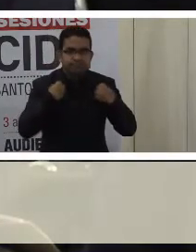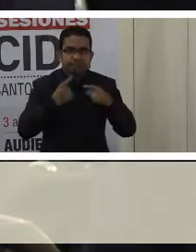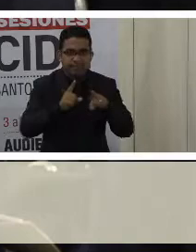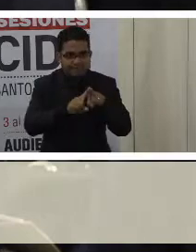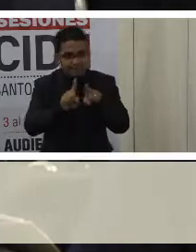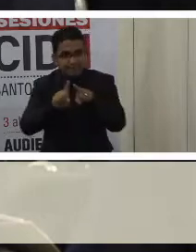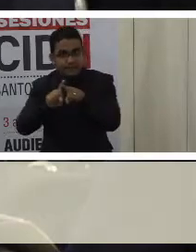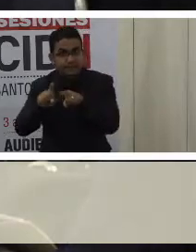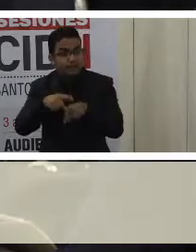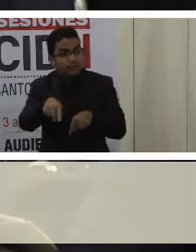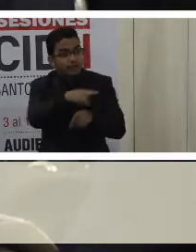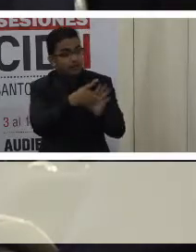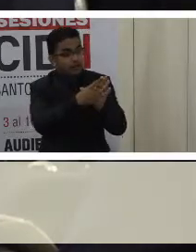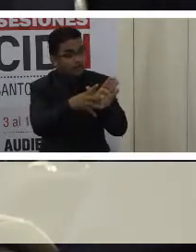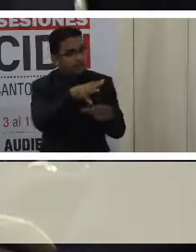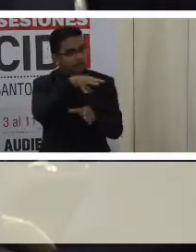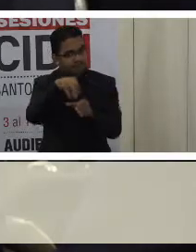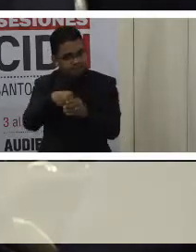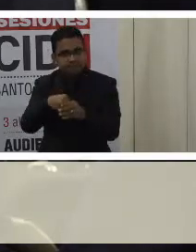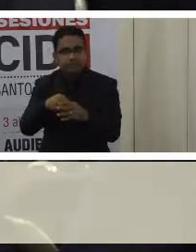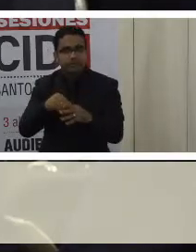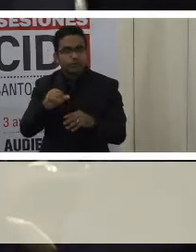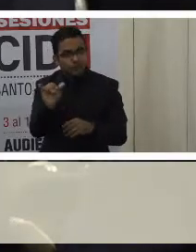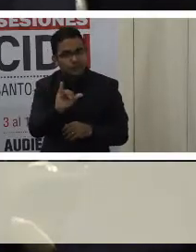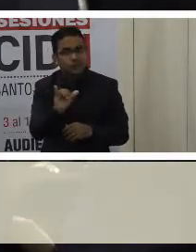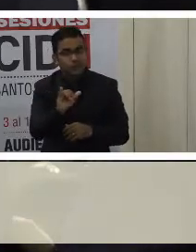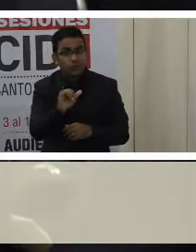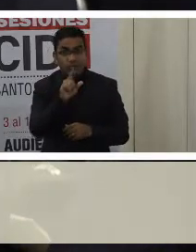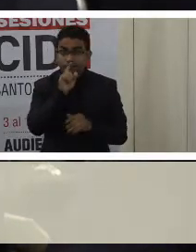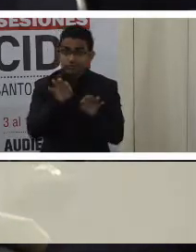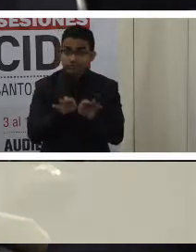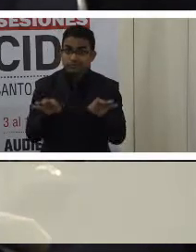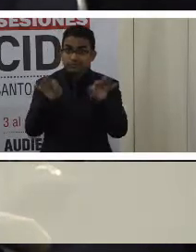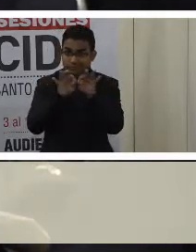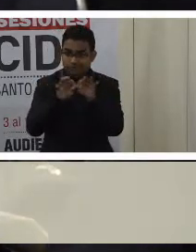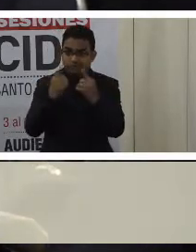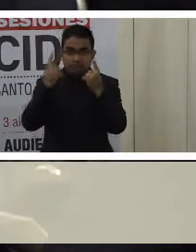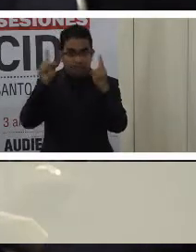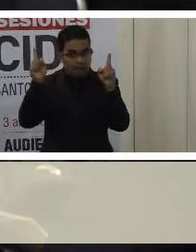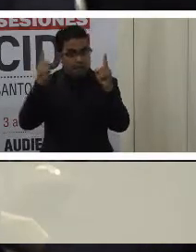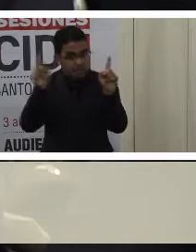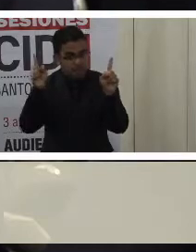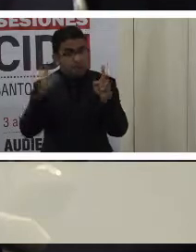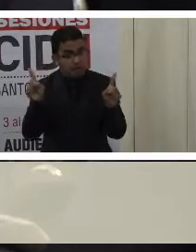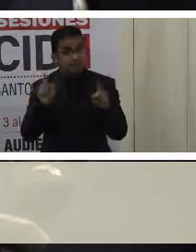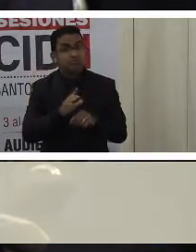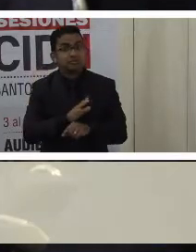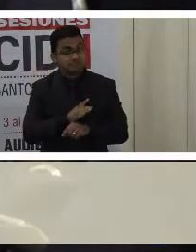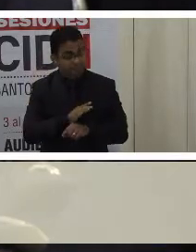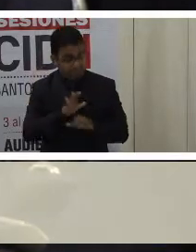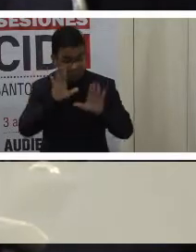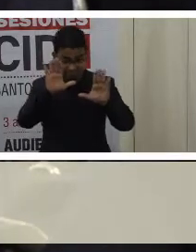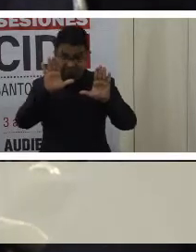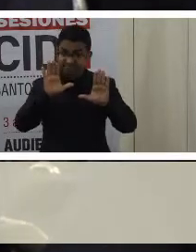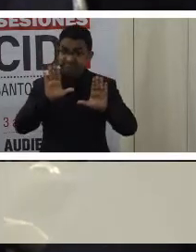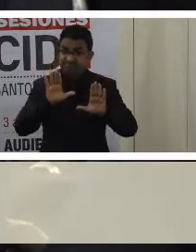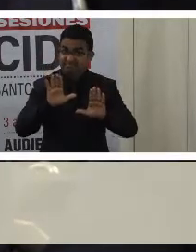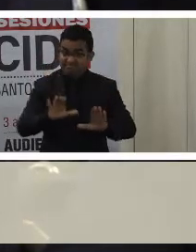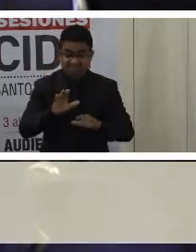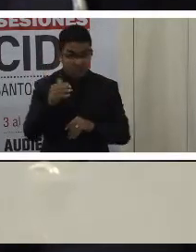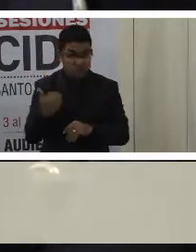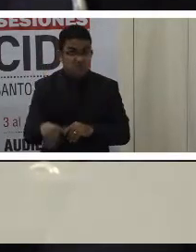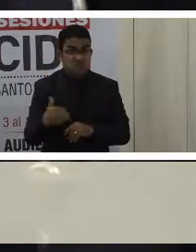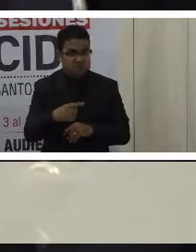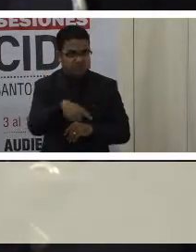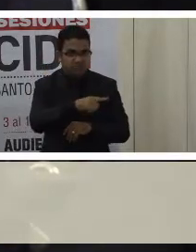en nuestro país, que ha dado importantes resultados, decimos nosotros, extraordinarios resultados en